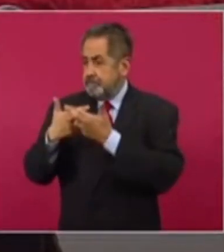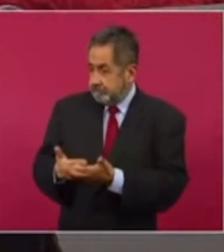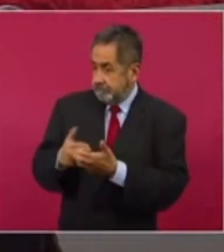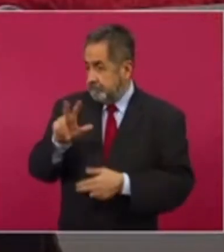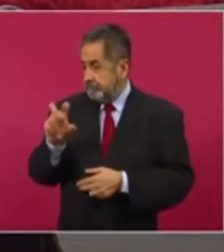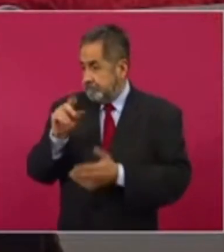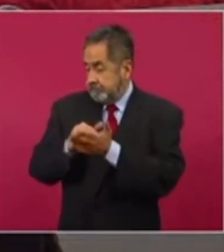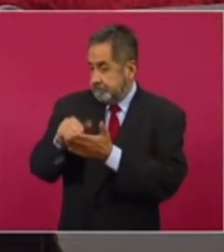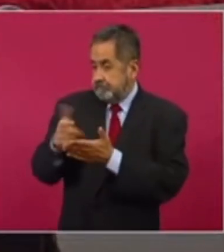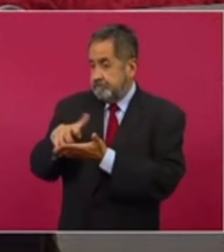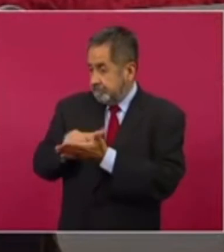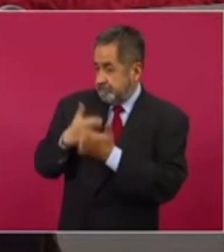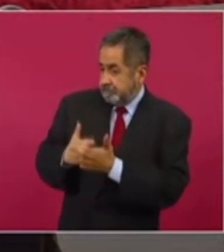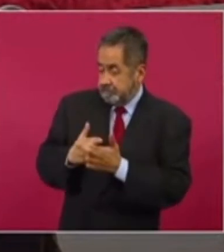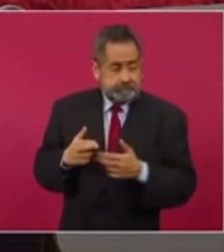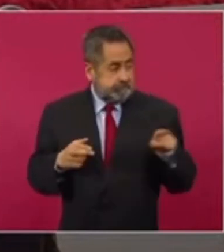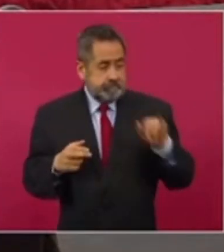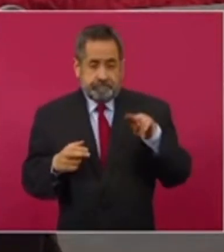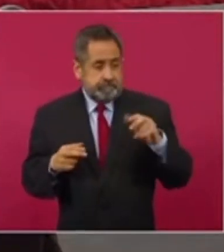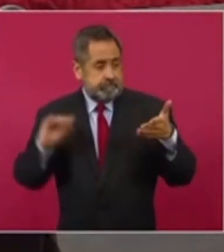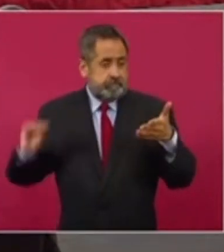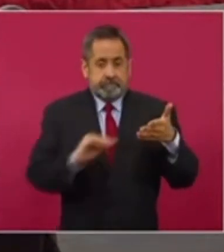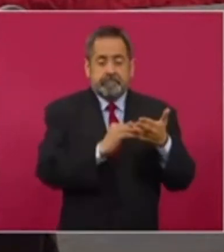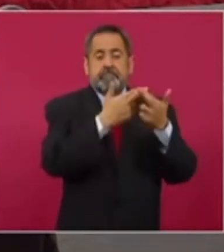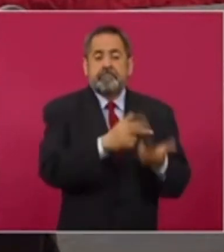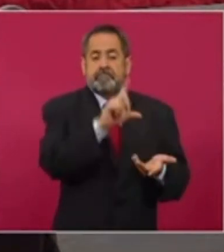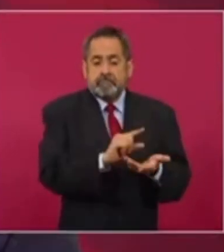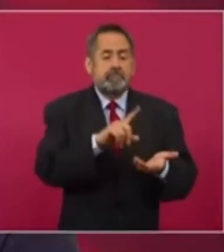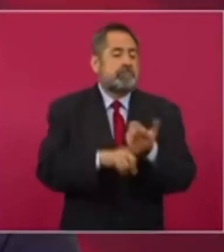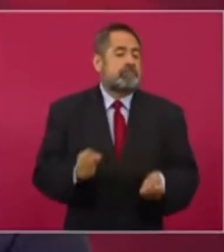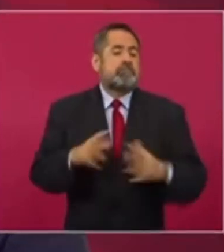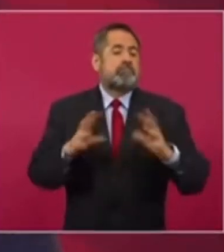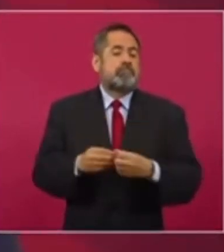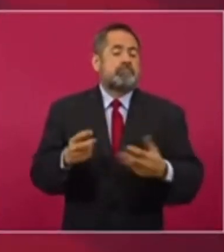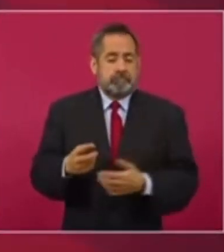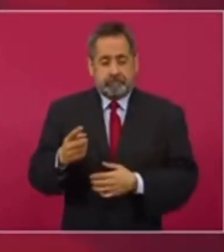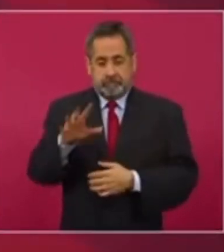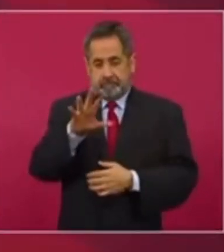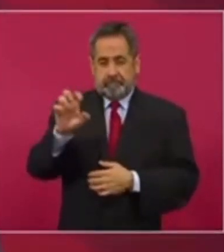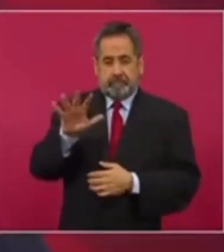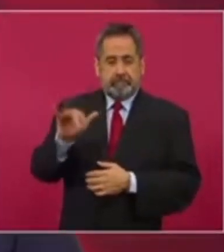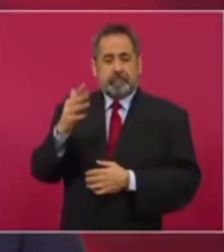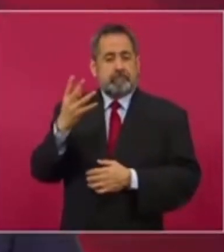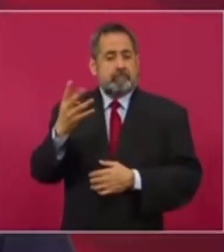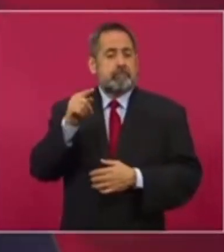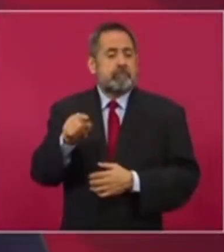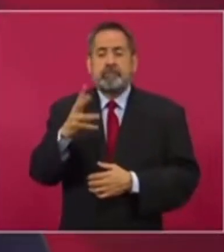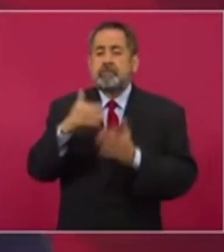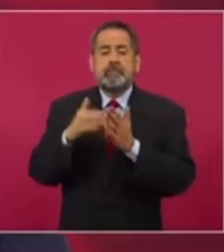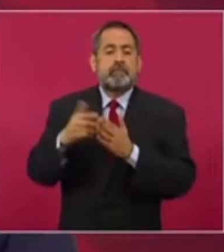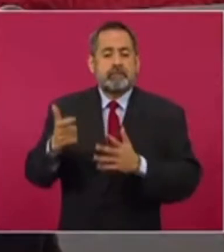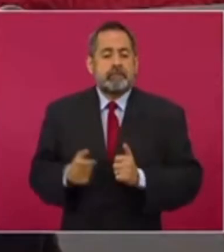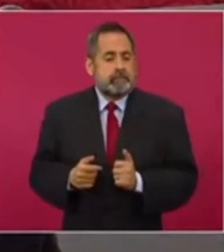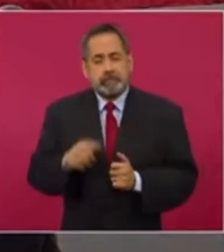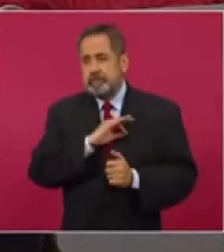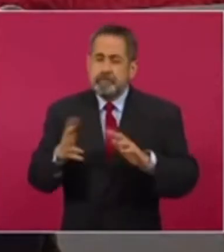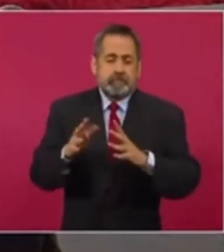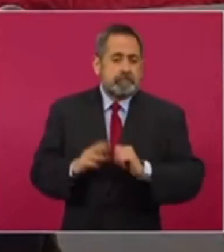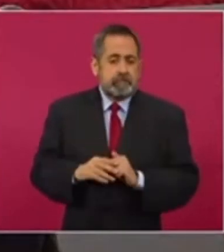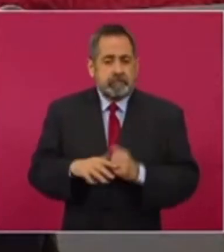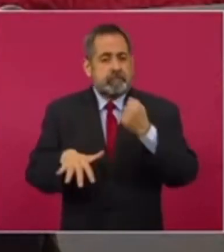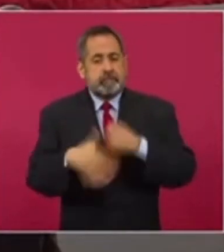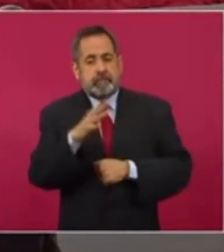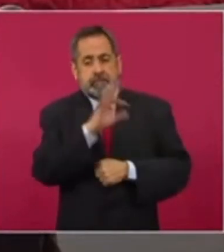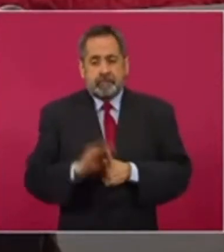y aplicando las medidas de austeridad y racionalidad, el ejercicio considerado que podrían obtener ahorros por austeridad que ascienden a 554.5 millones de pesos, que serían equivalentes